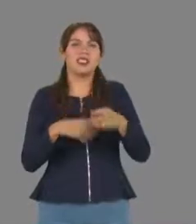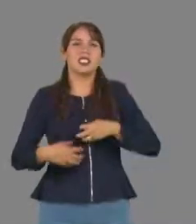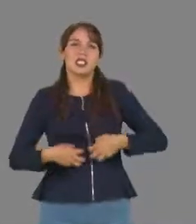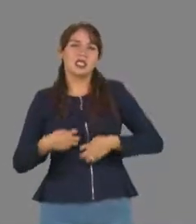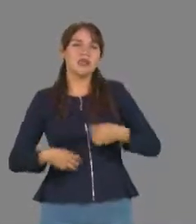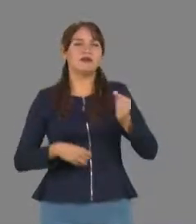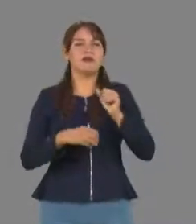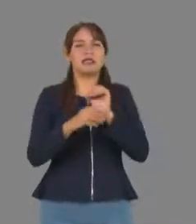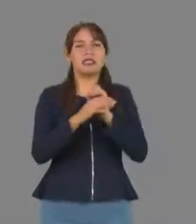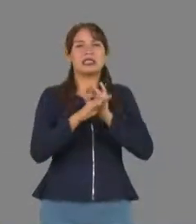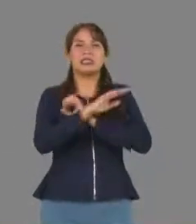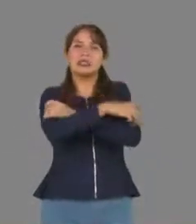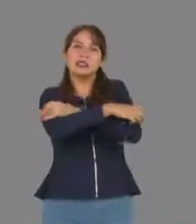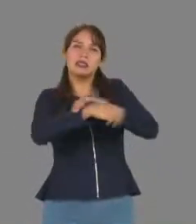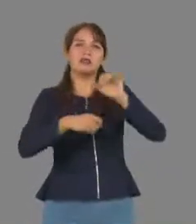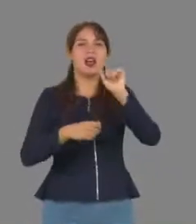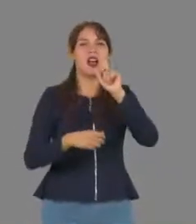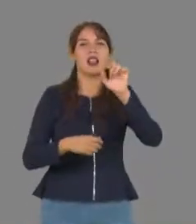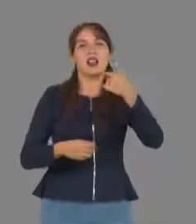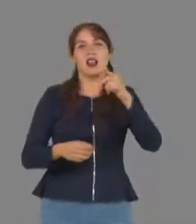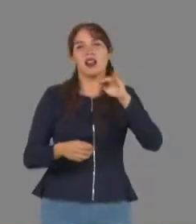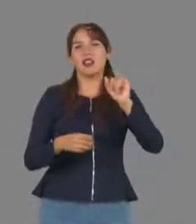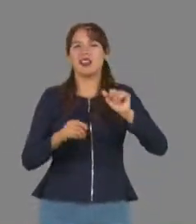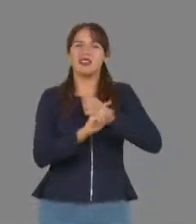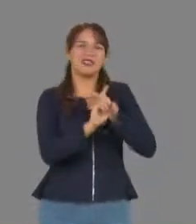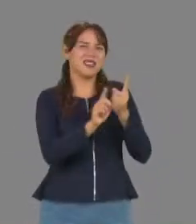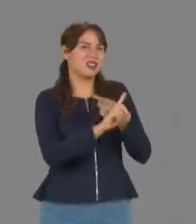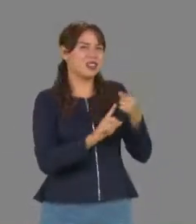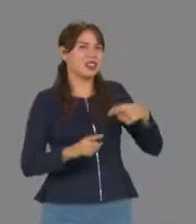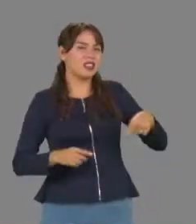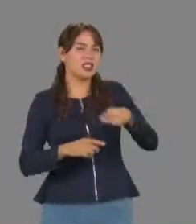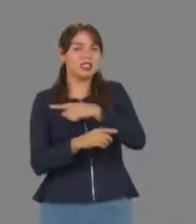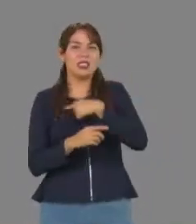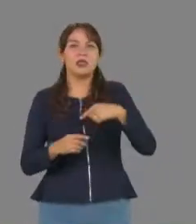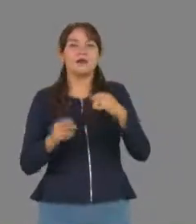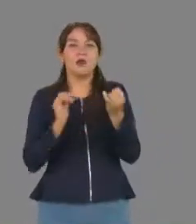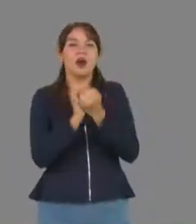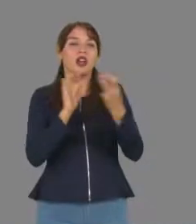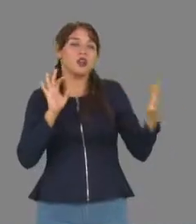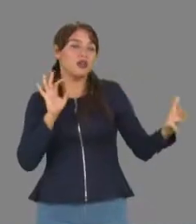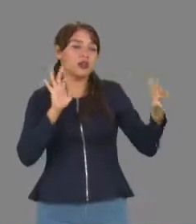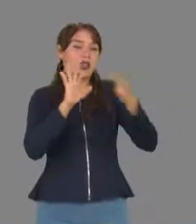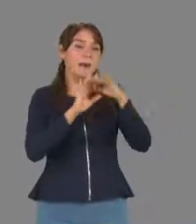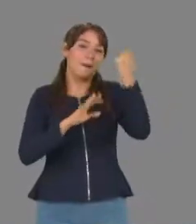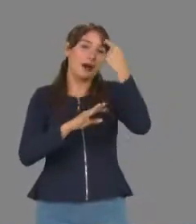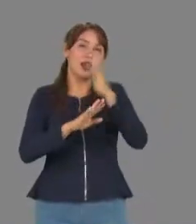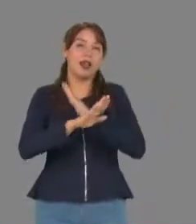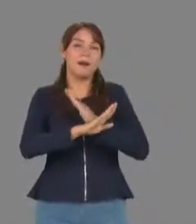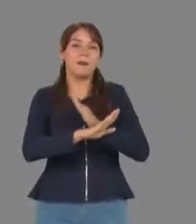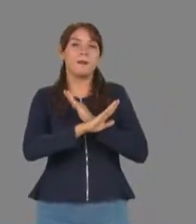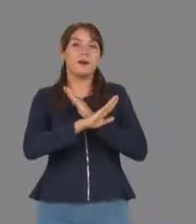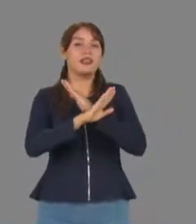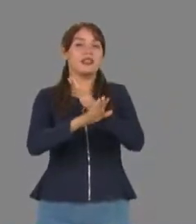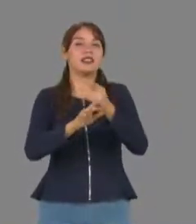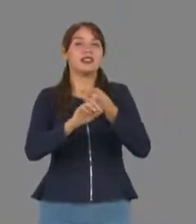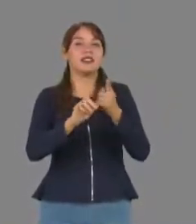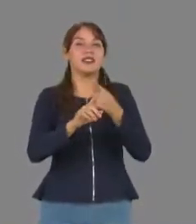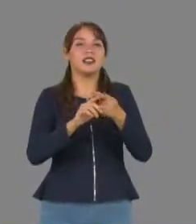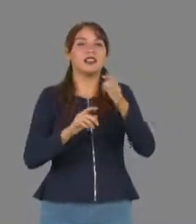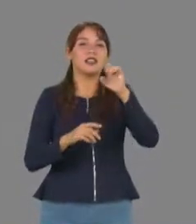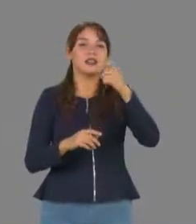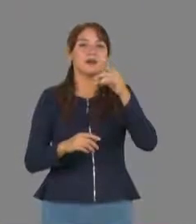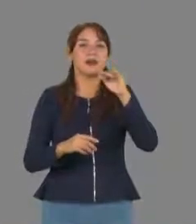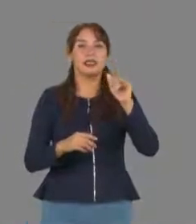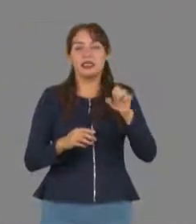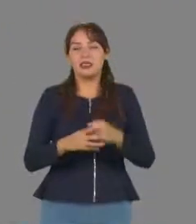irritaciones, alergias, entre otros. De hecho, son componentes que están asociados a la protección de ciertas especies de insectos.